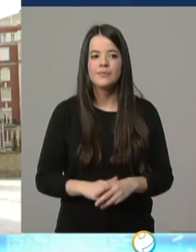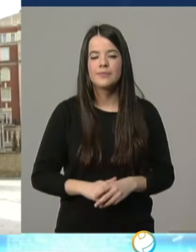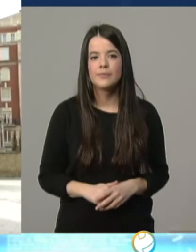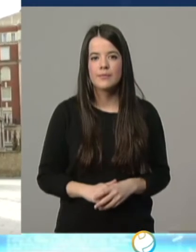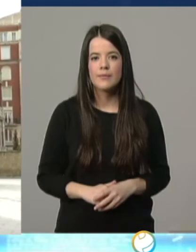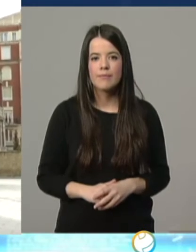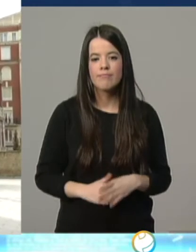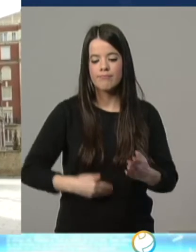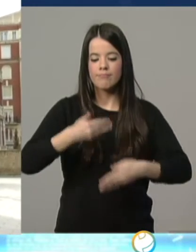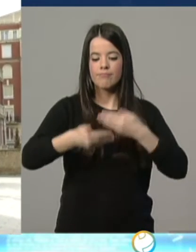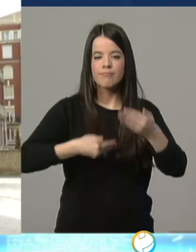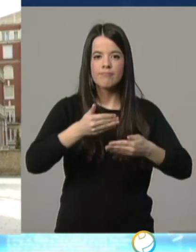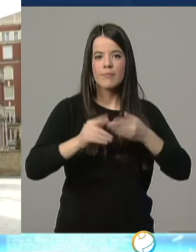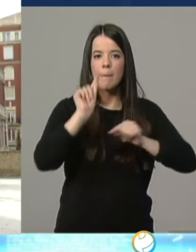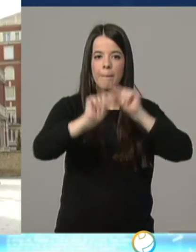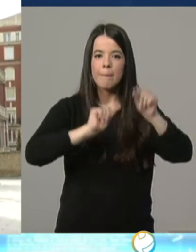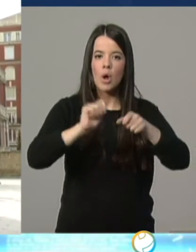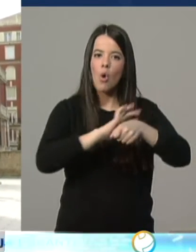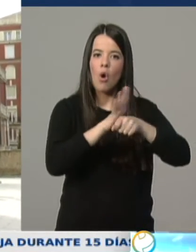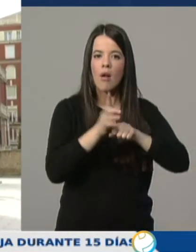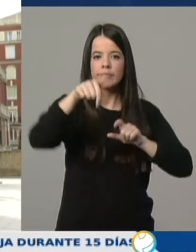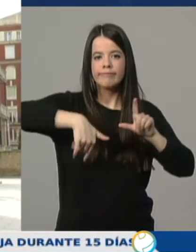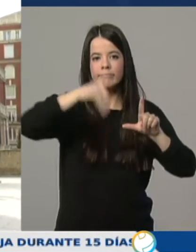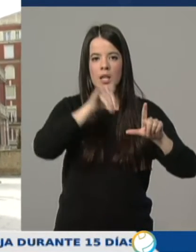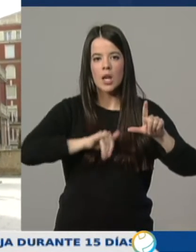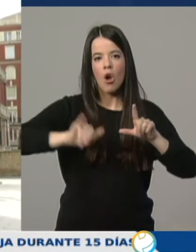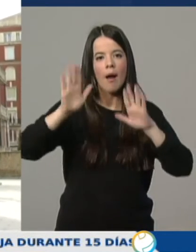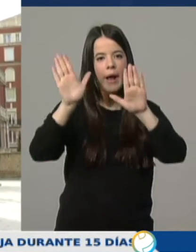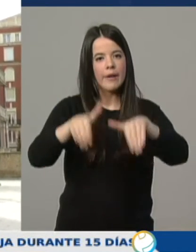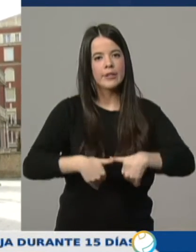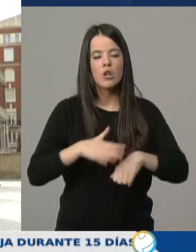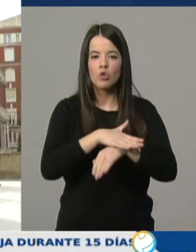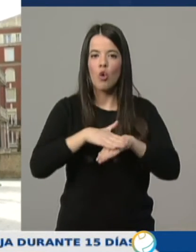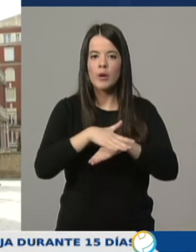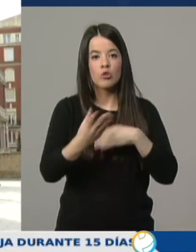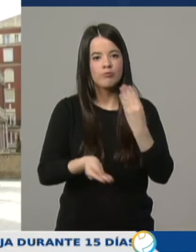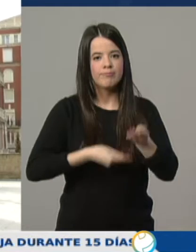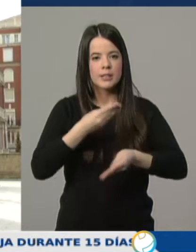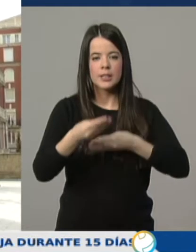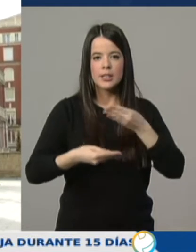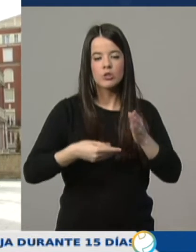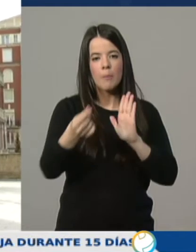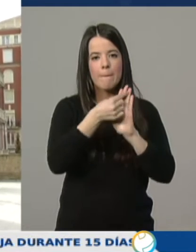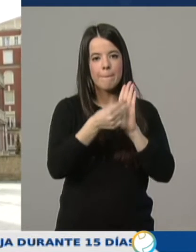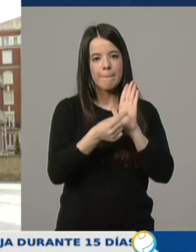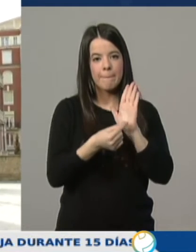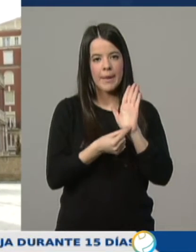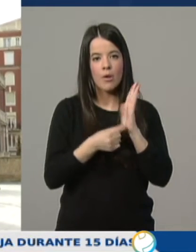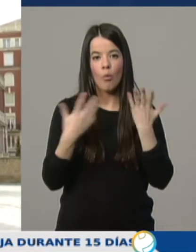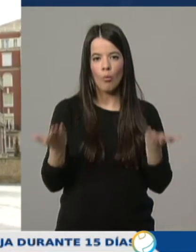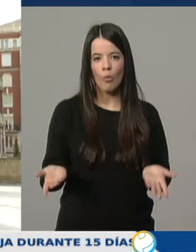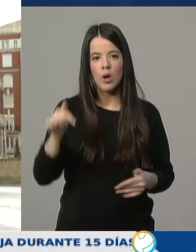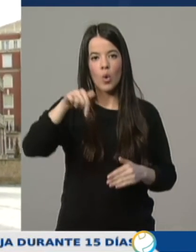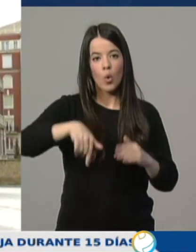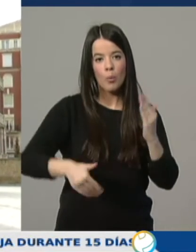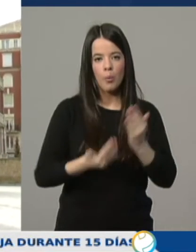La evolución del coronavirus en nuestra comunidad ha obligado al Gobierno a tomar una serie de medidas. Esta mañana se han aprobado